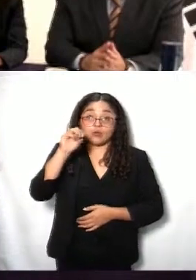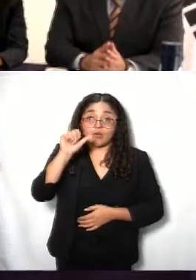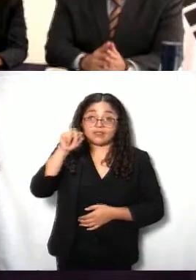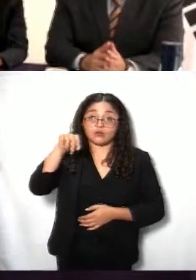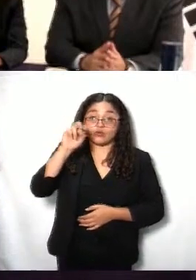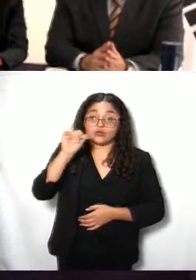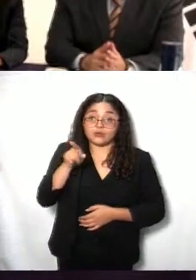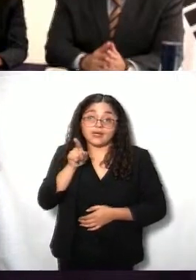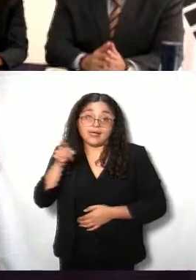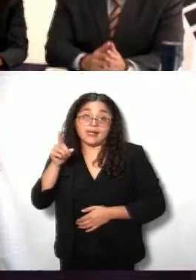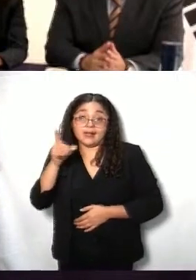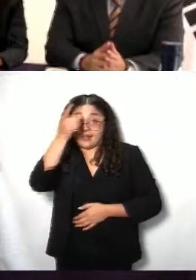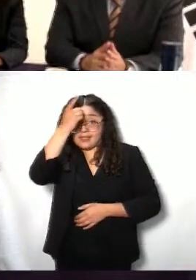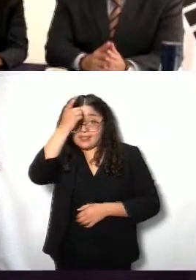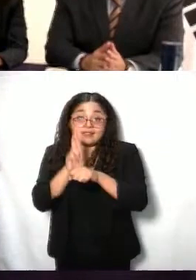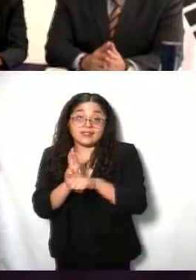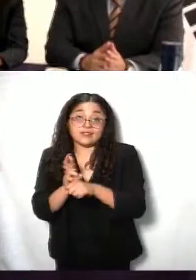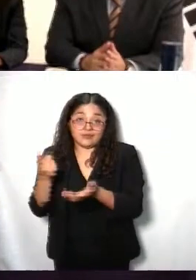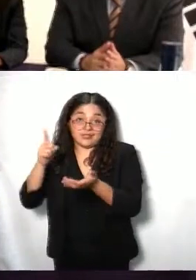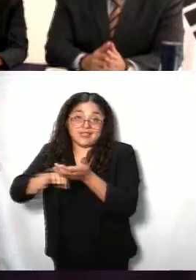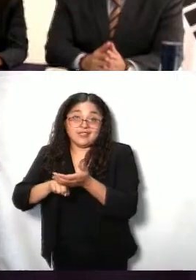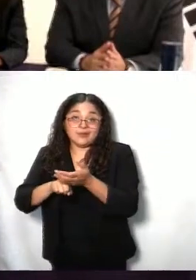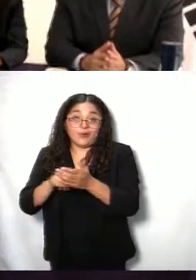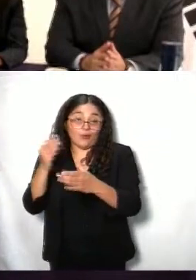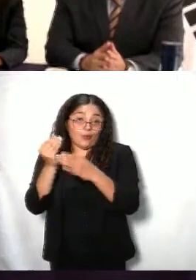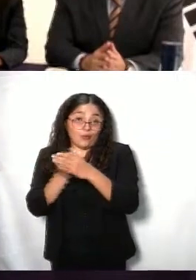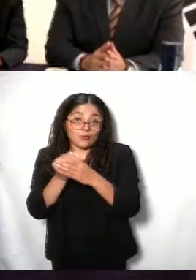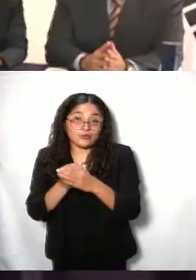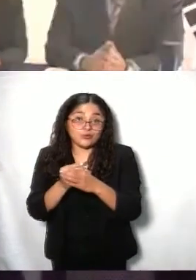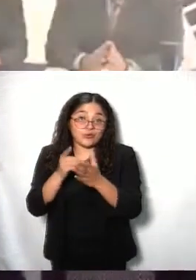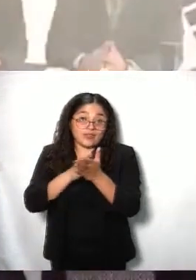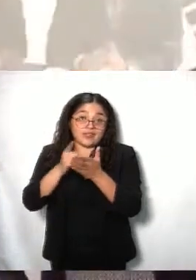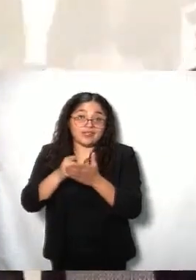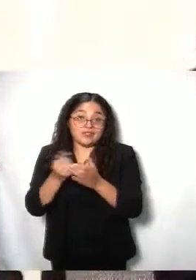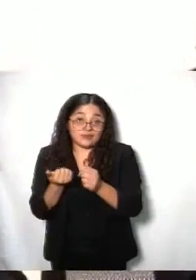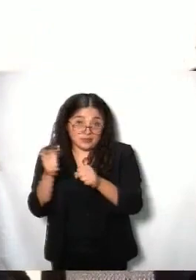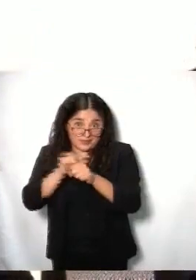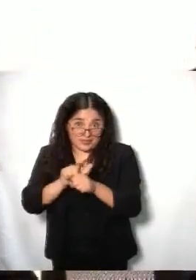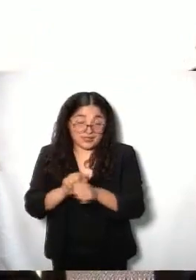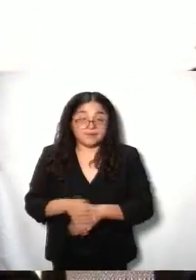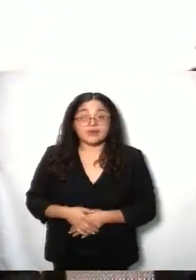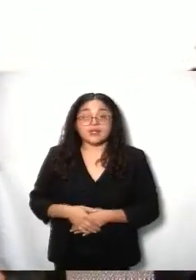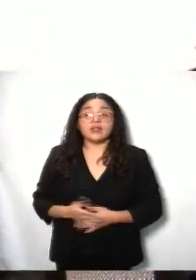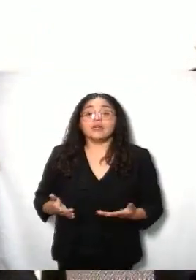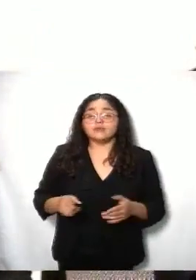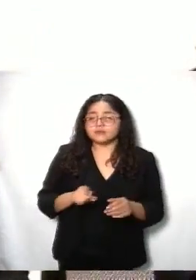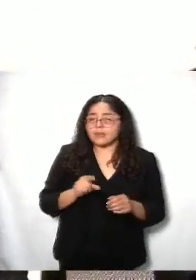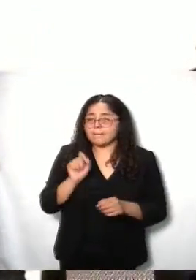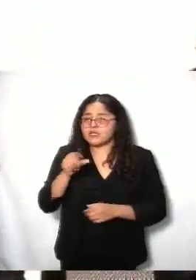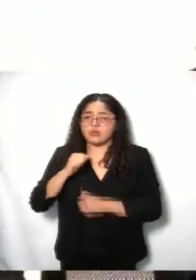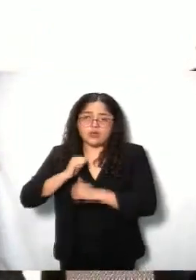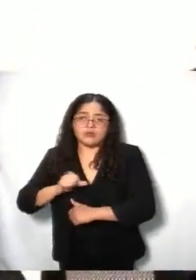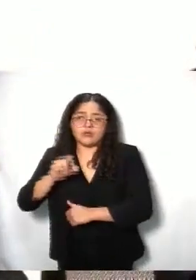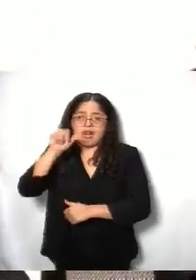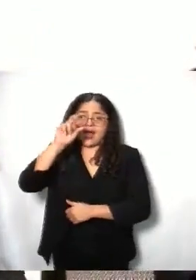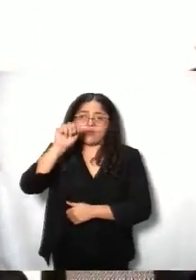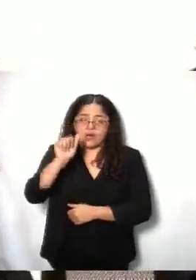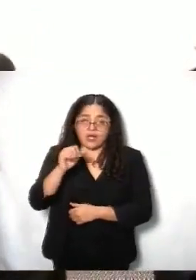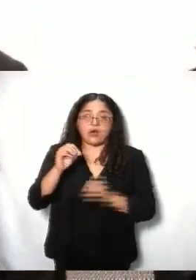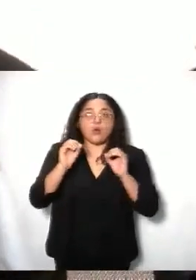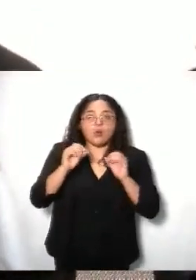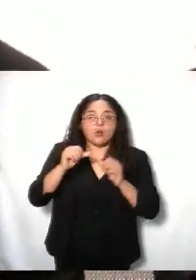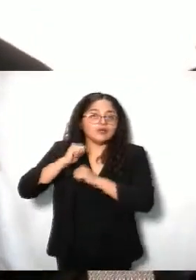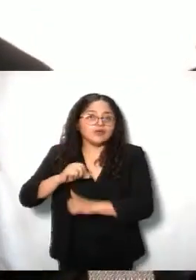director del Seminario de Derecho Administrativo. Y de mis colegas comisionados a la distancia, la comisionada Laura Lisseta Enríquez Rodríguez, la comisionada María del Carmen